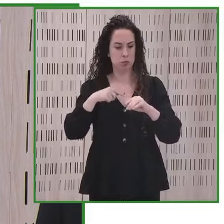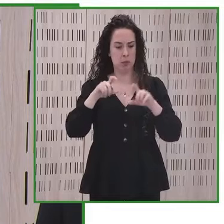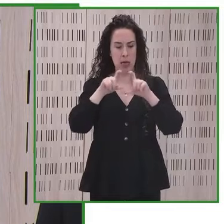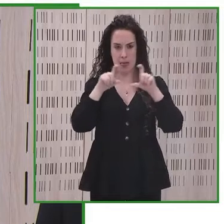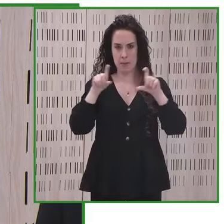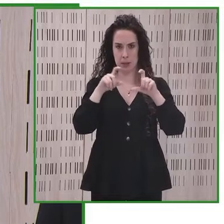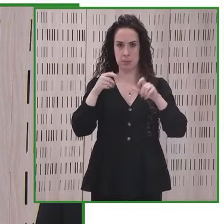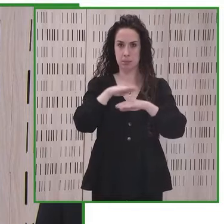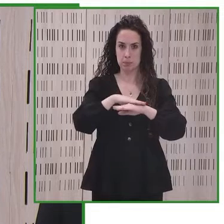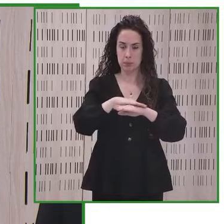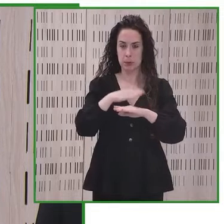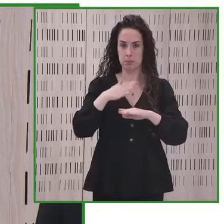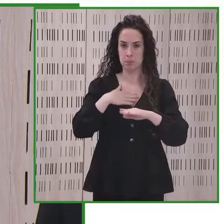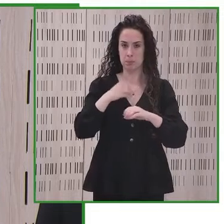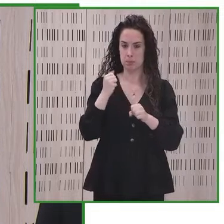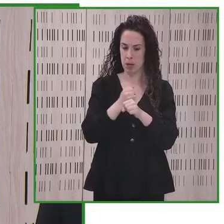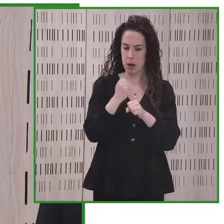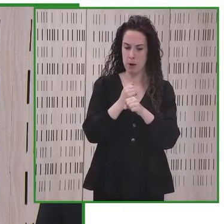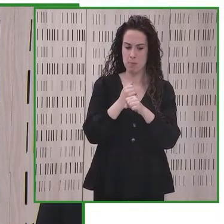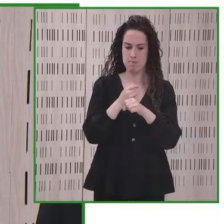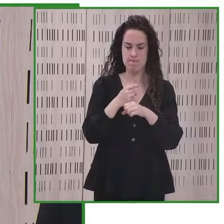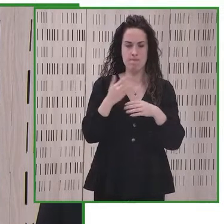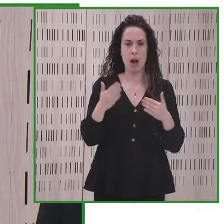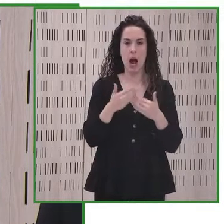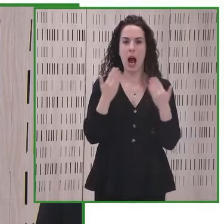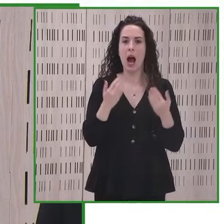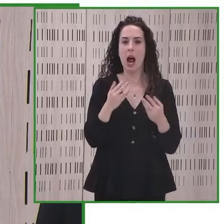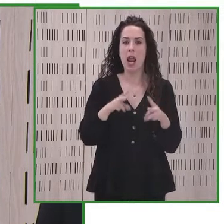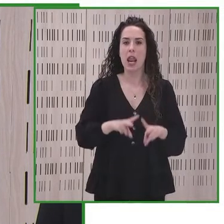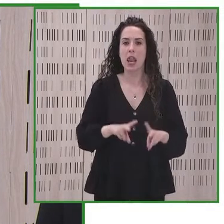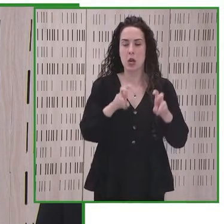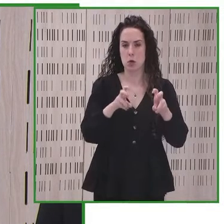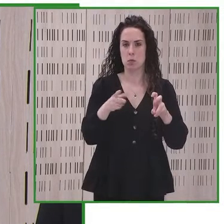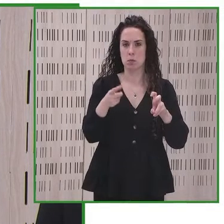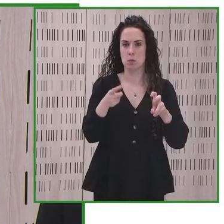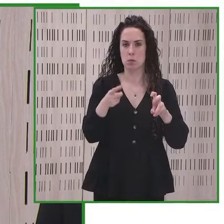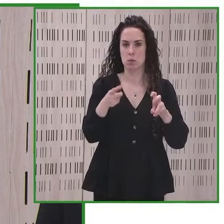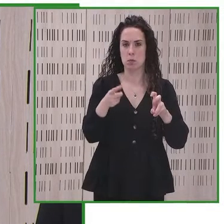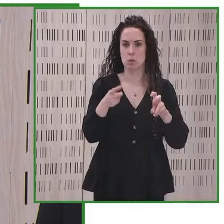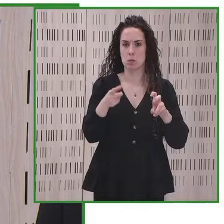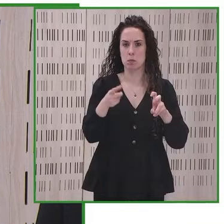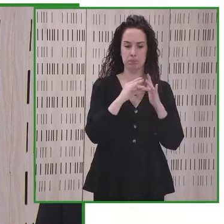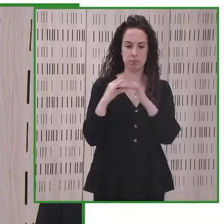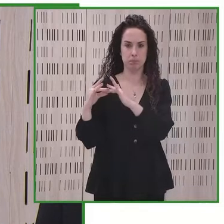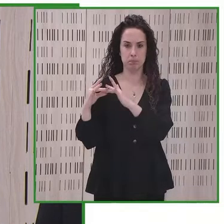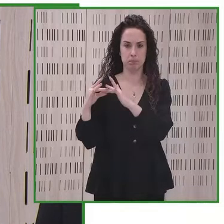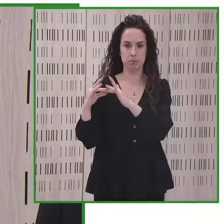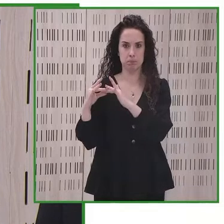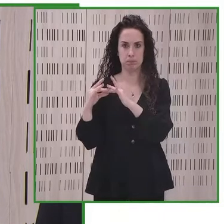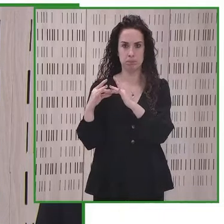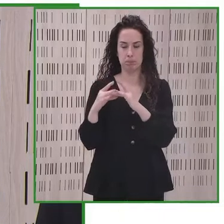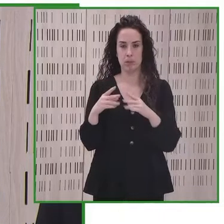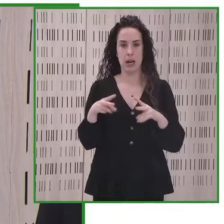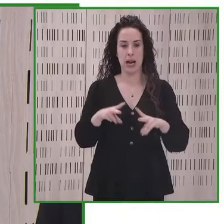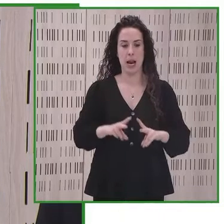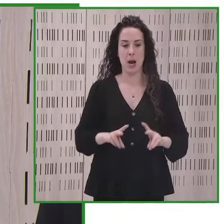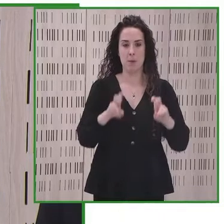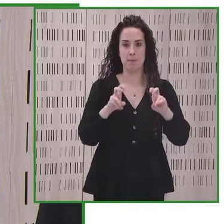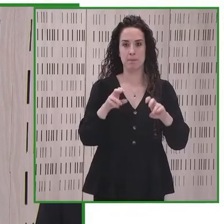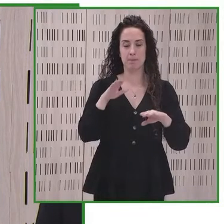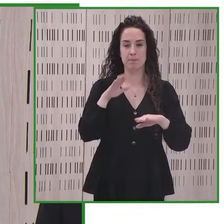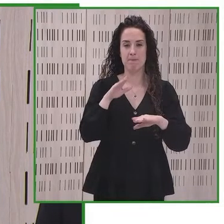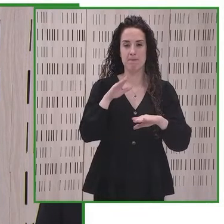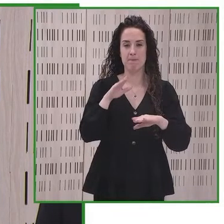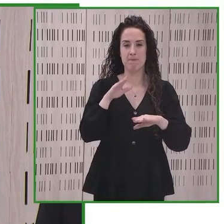Que desde el Ministerio debemos asumir una posición de liderazgo. Que innovar en soluciones a las capacidades de un motor